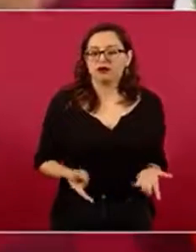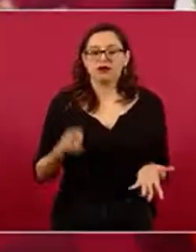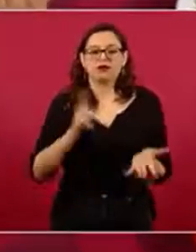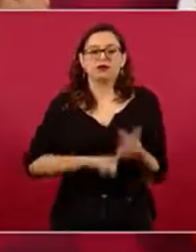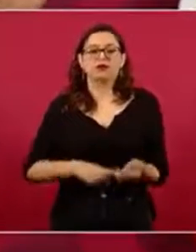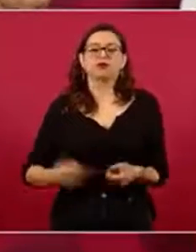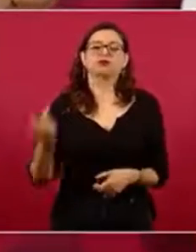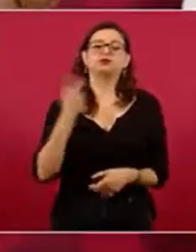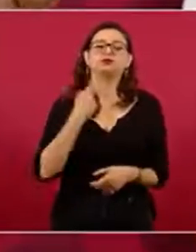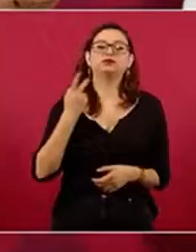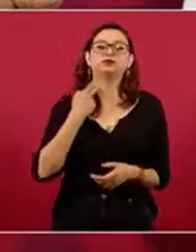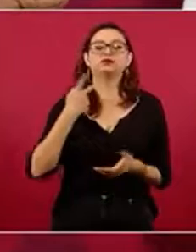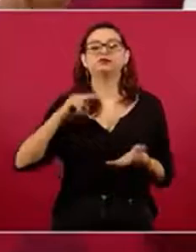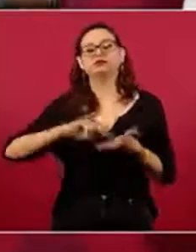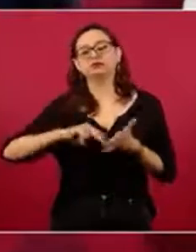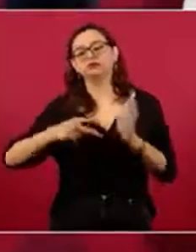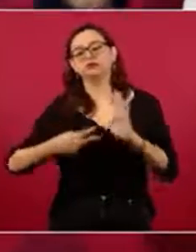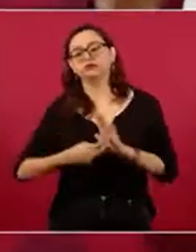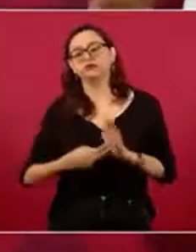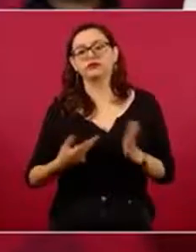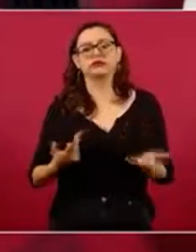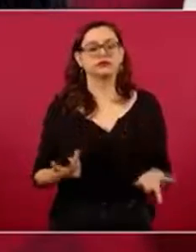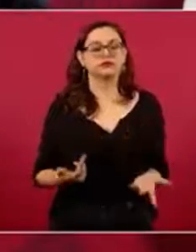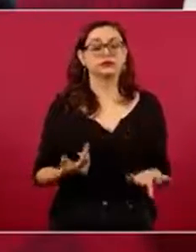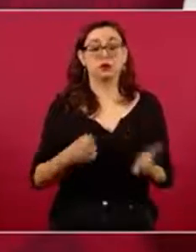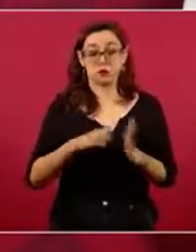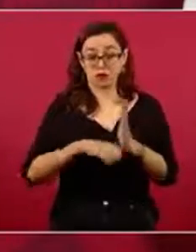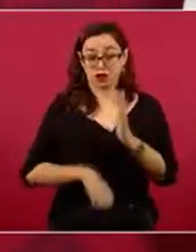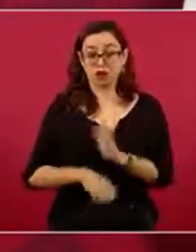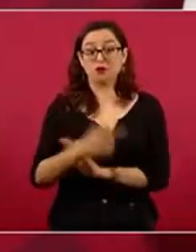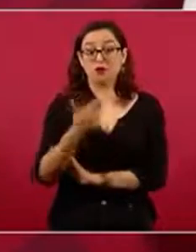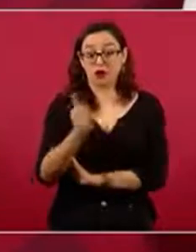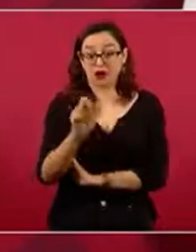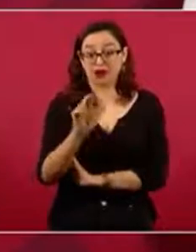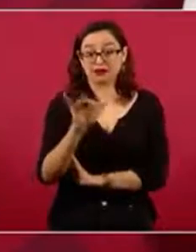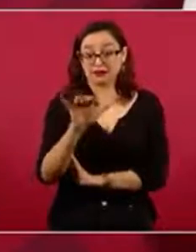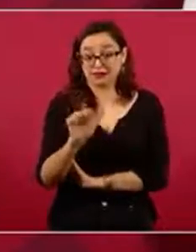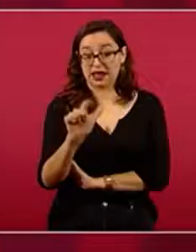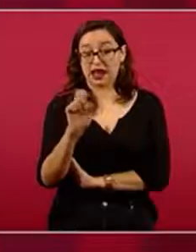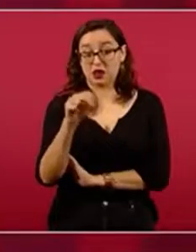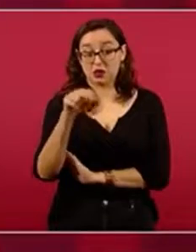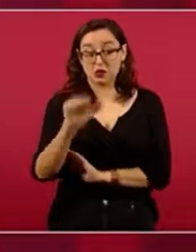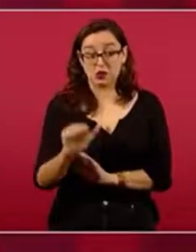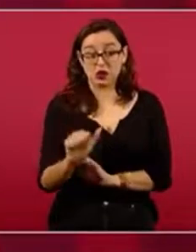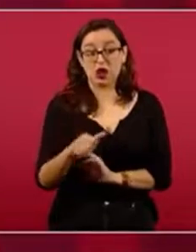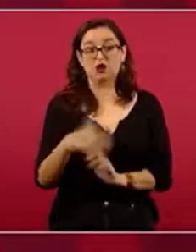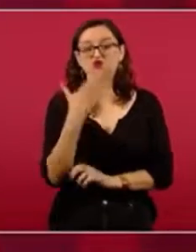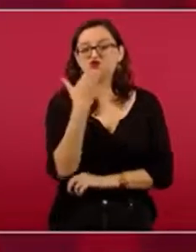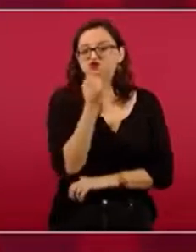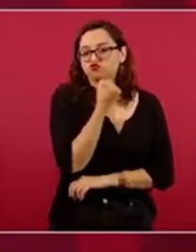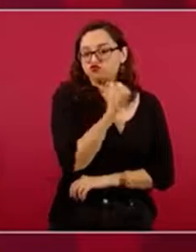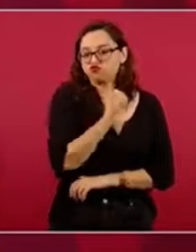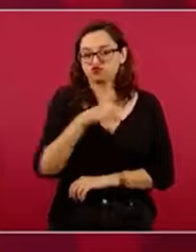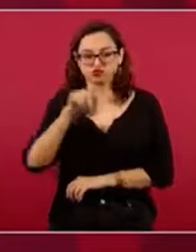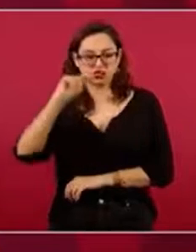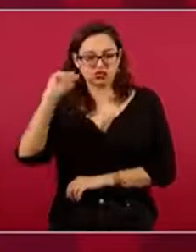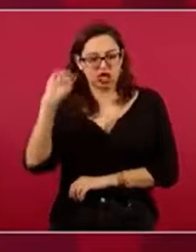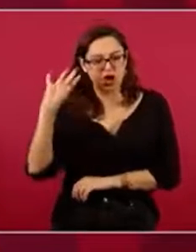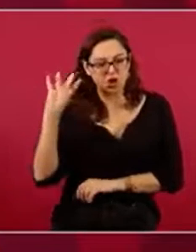ingenieros como García Luna, expertos en tecnología.